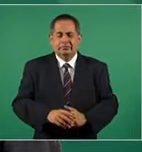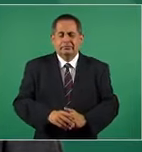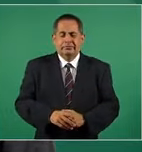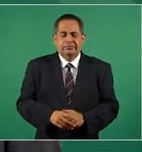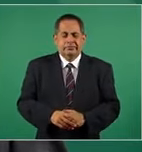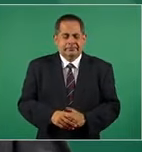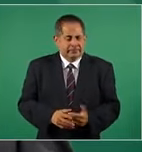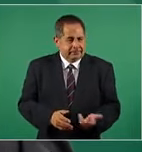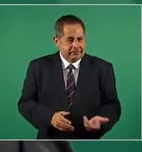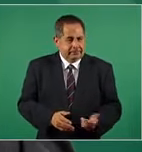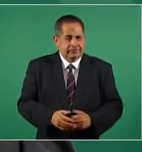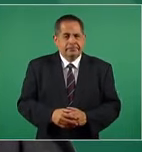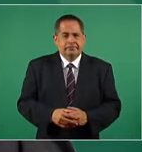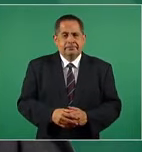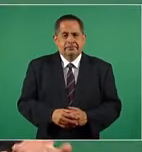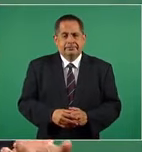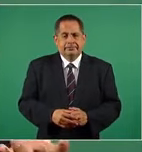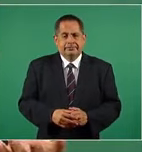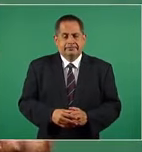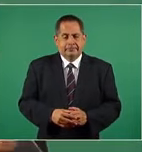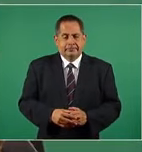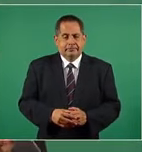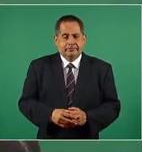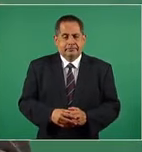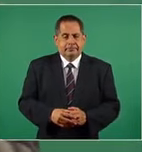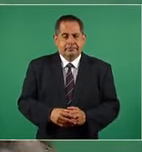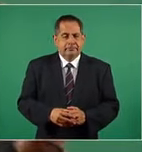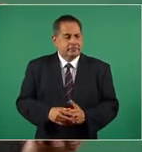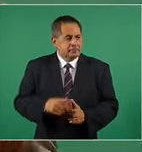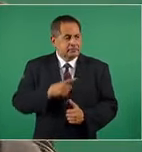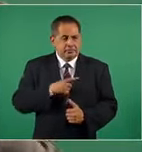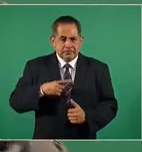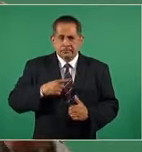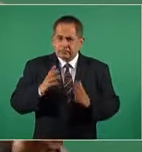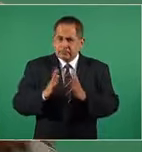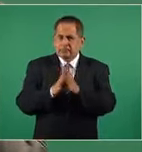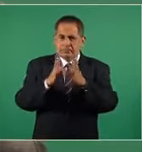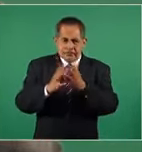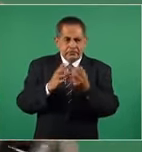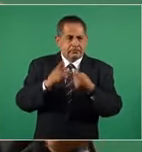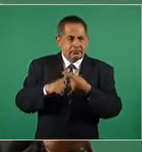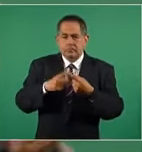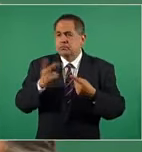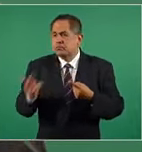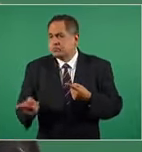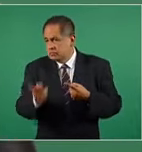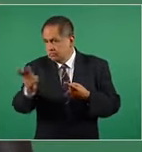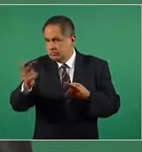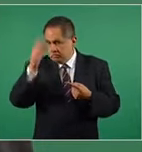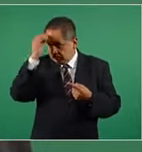¿Cómo no se va a participar en una consulta? Así es,